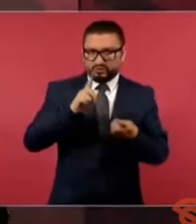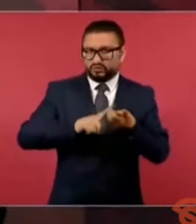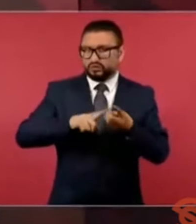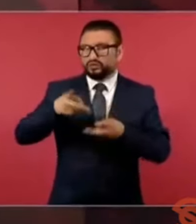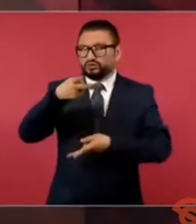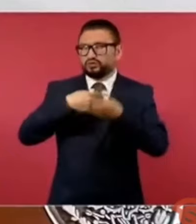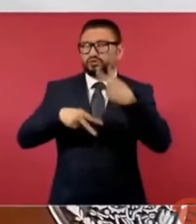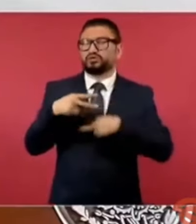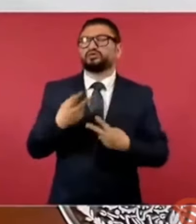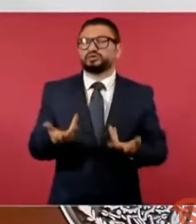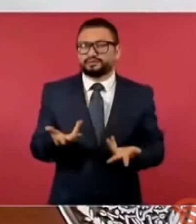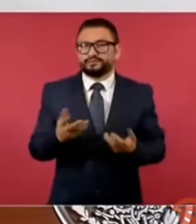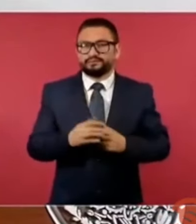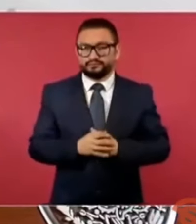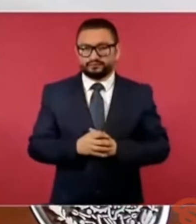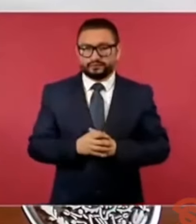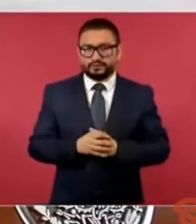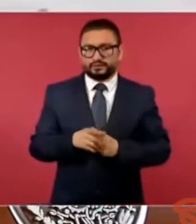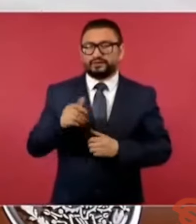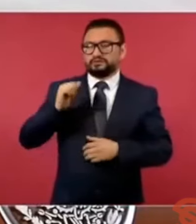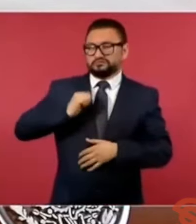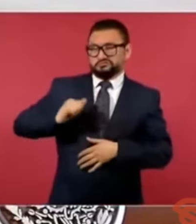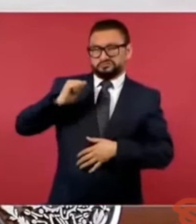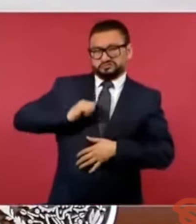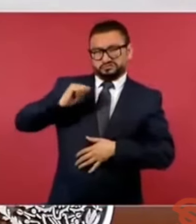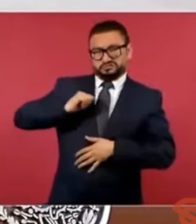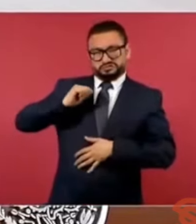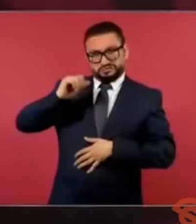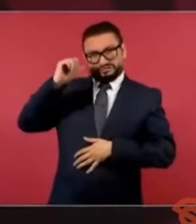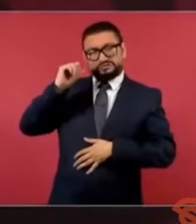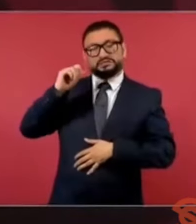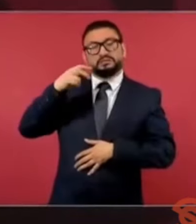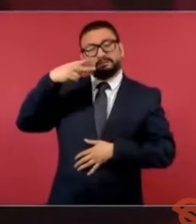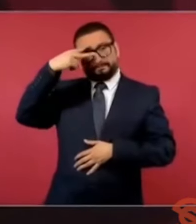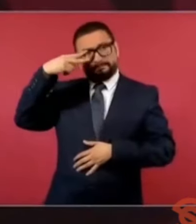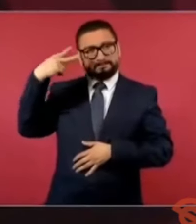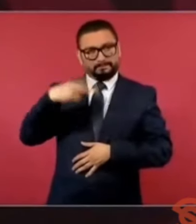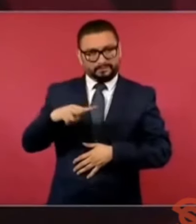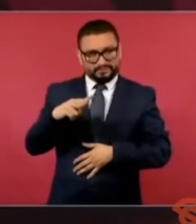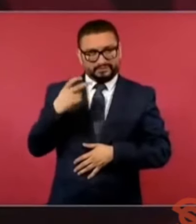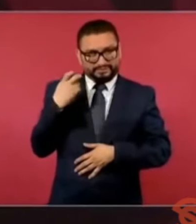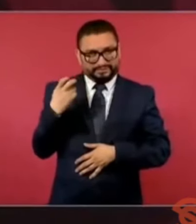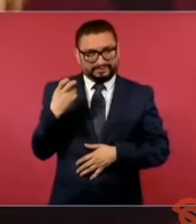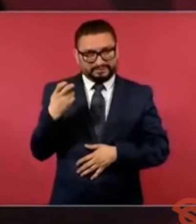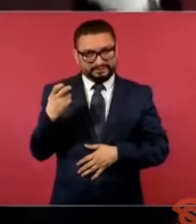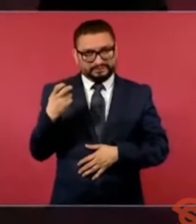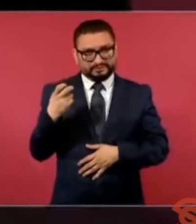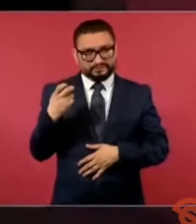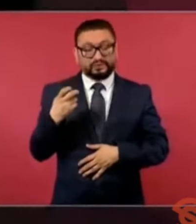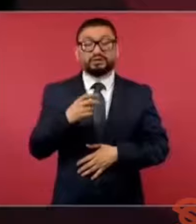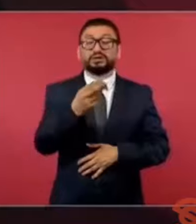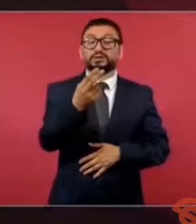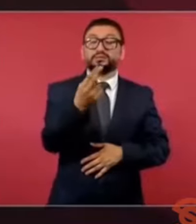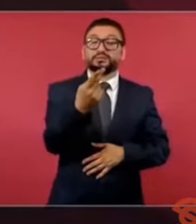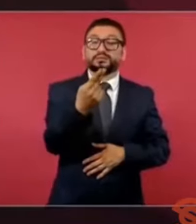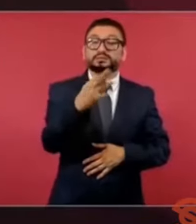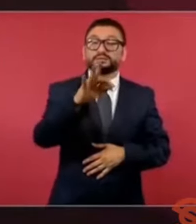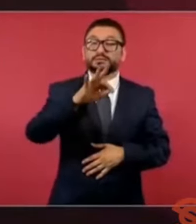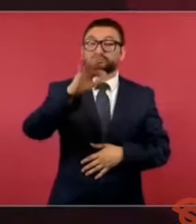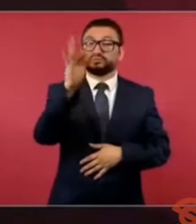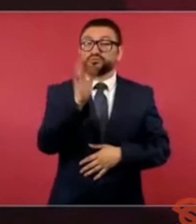heredamos del México profundo. Y el 25%